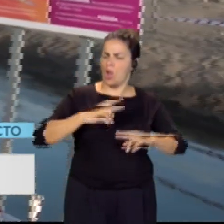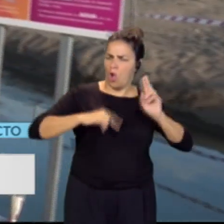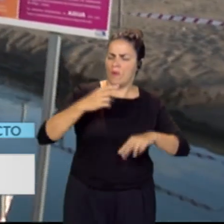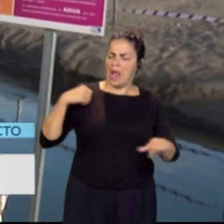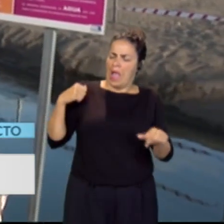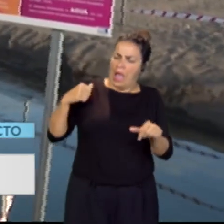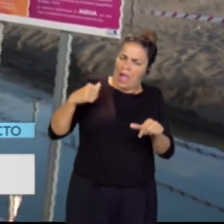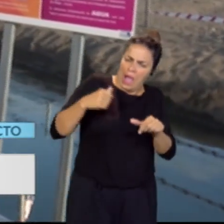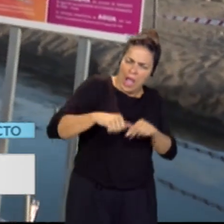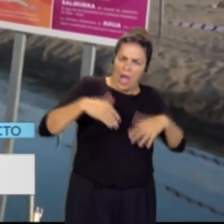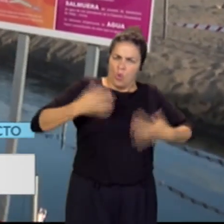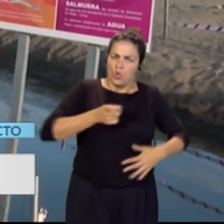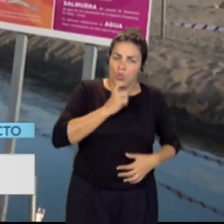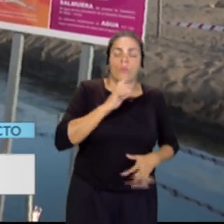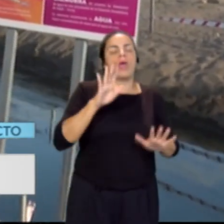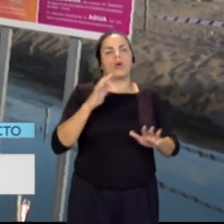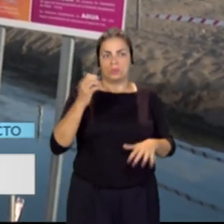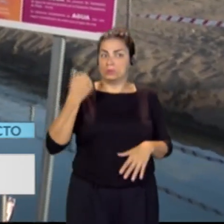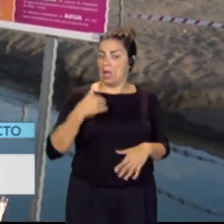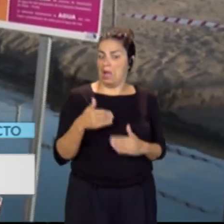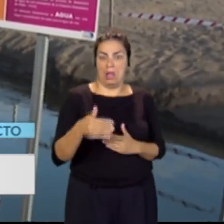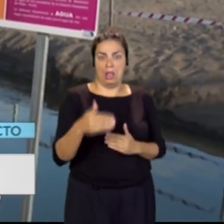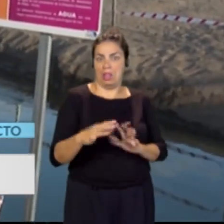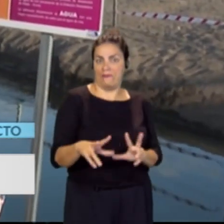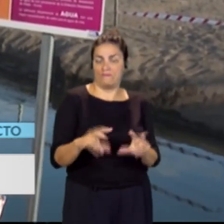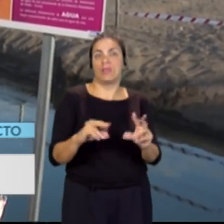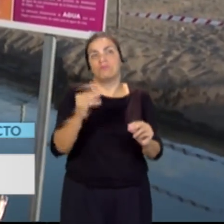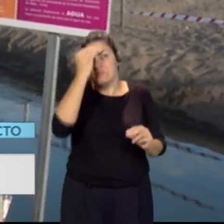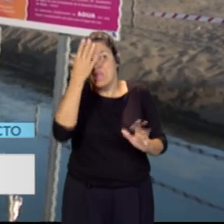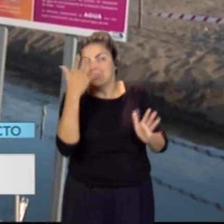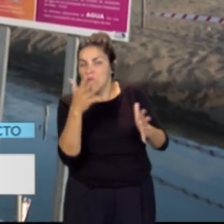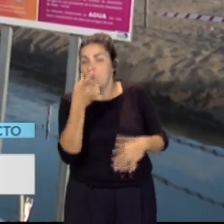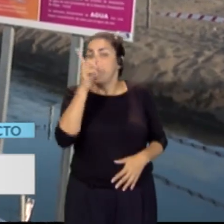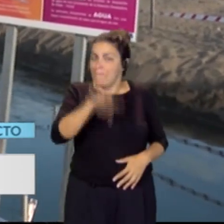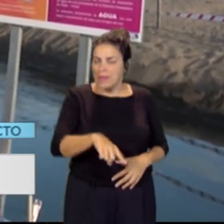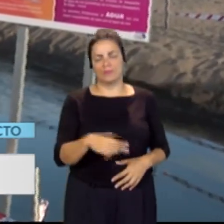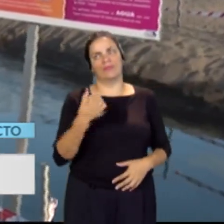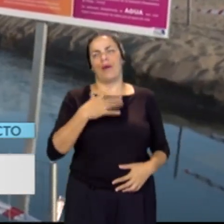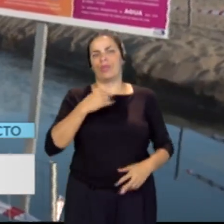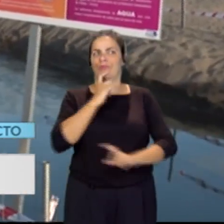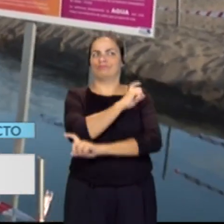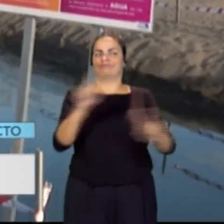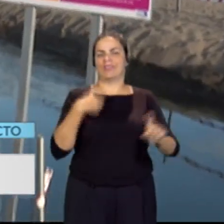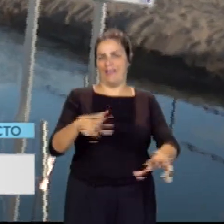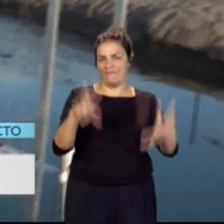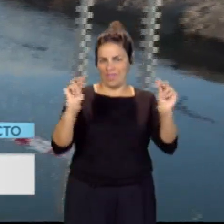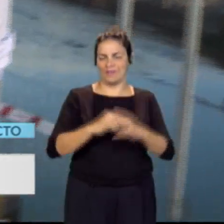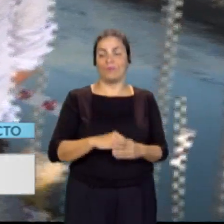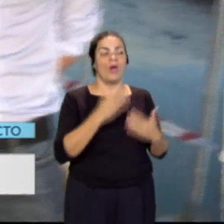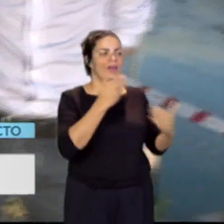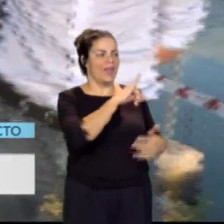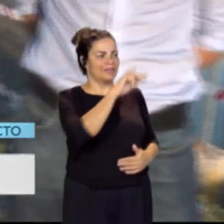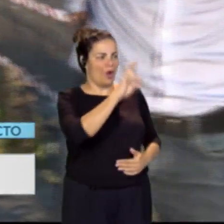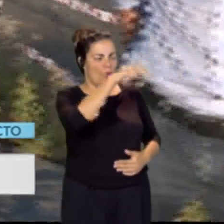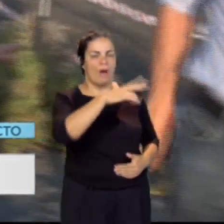en la fase final y esperemos que en el entorno de un mes ya podamos decir que la hemos finalizado. Pues muchísimas gracias, Juan, por explicarnos